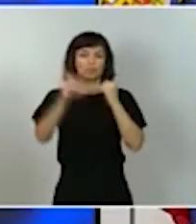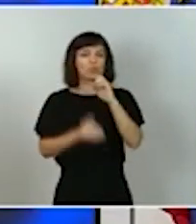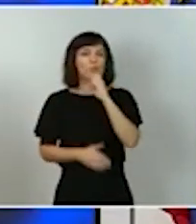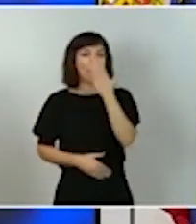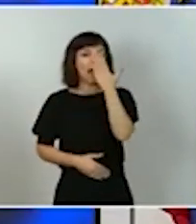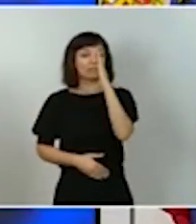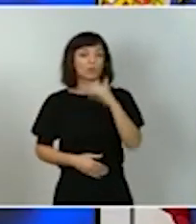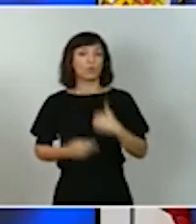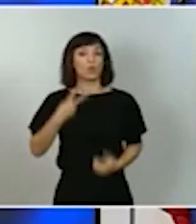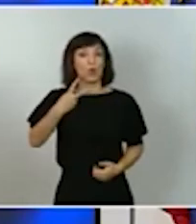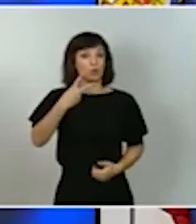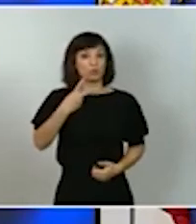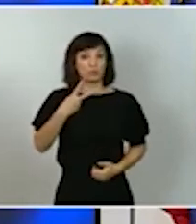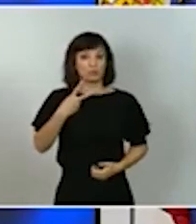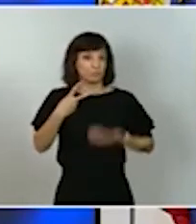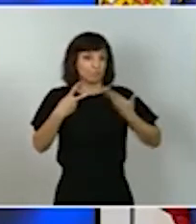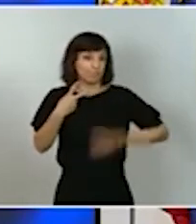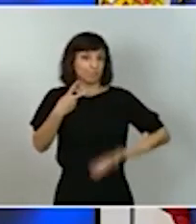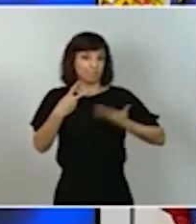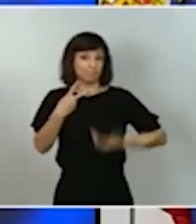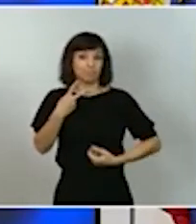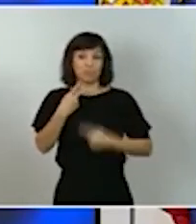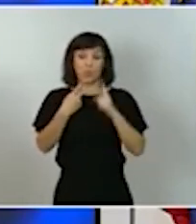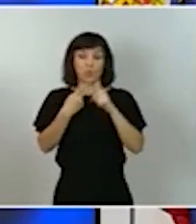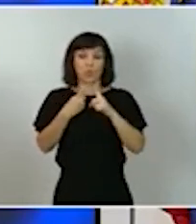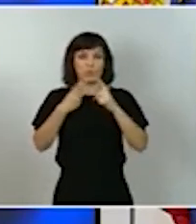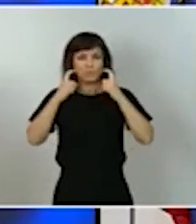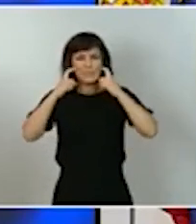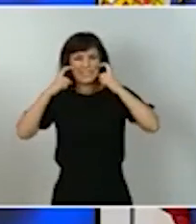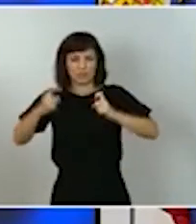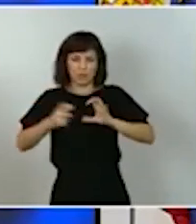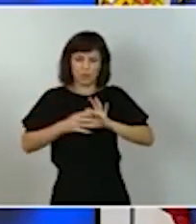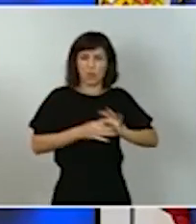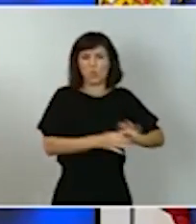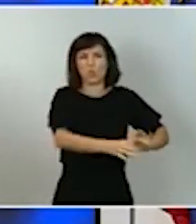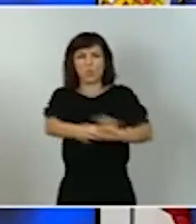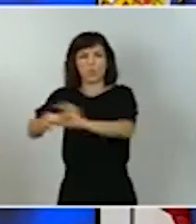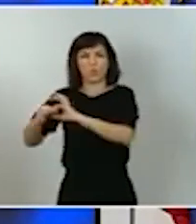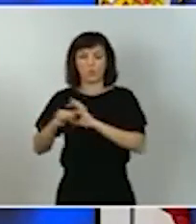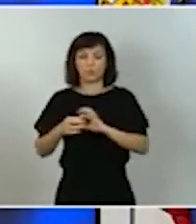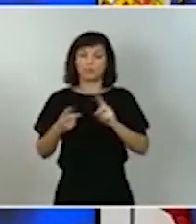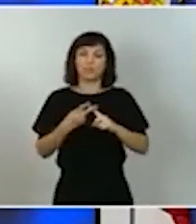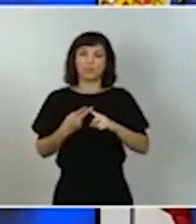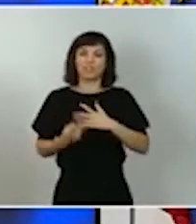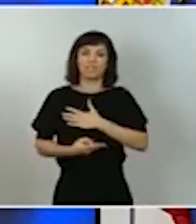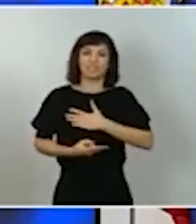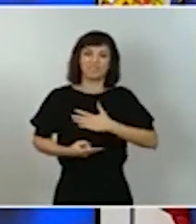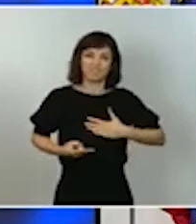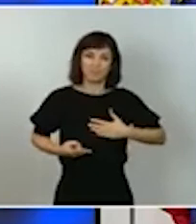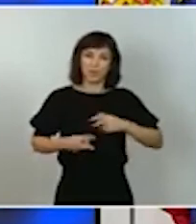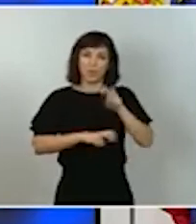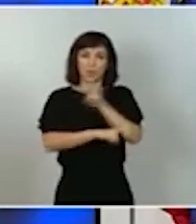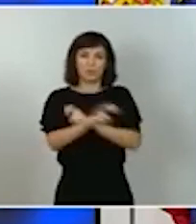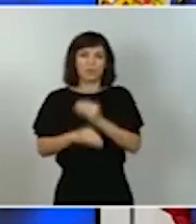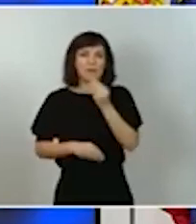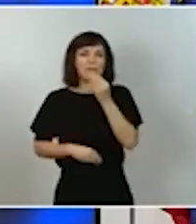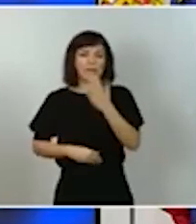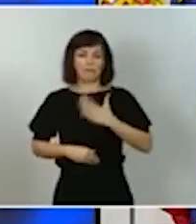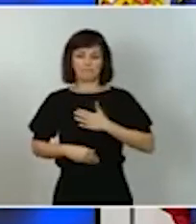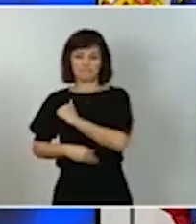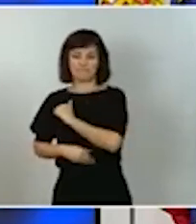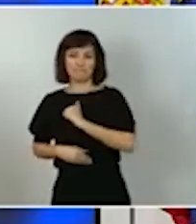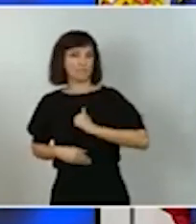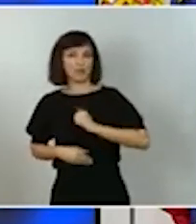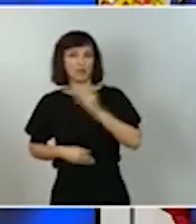básicas la primera la unión de todos los esfuerzos y la segunda voluntad en busca de un bien común del bien común